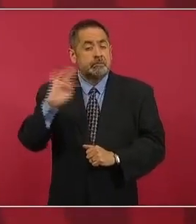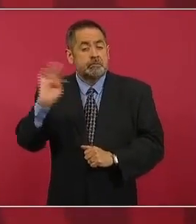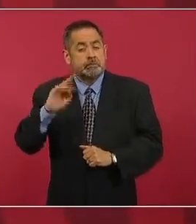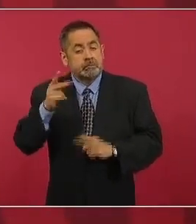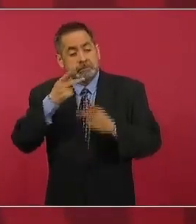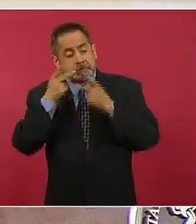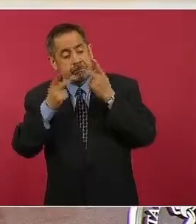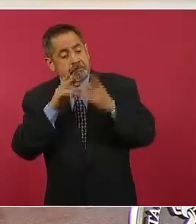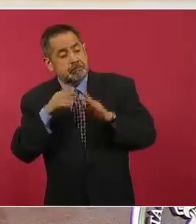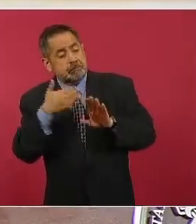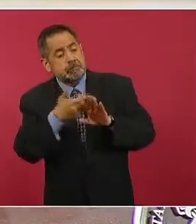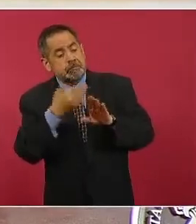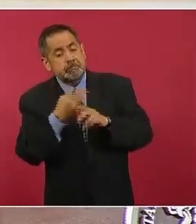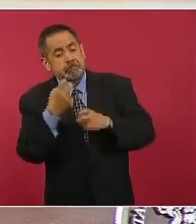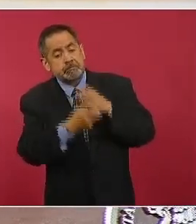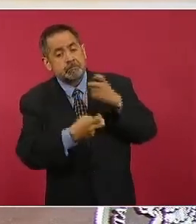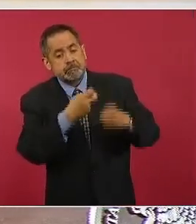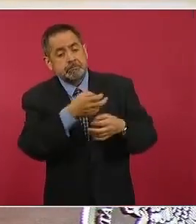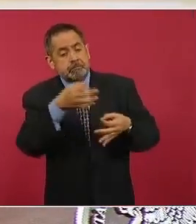ministros pues